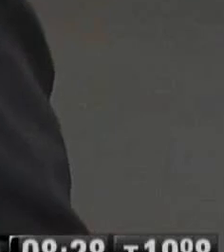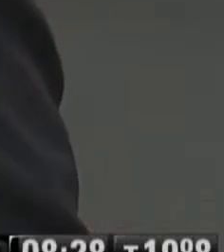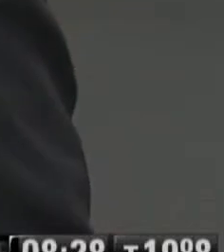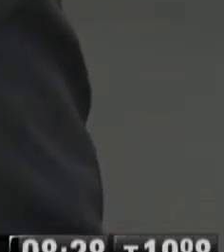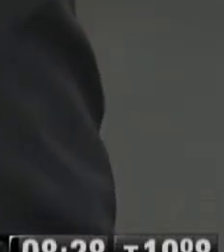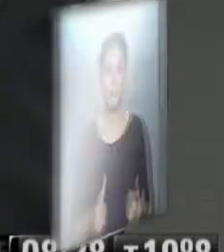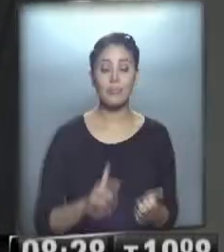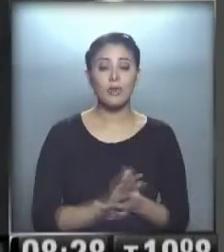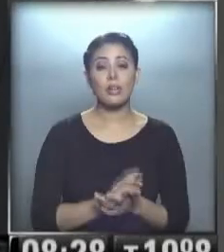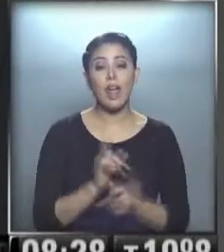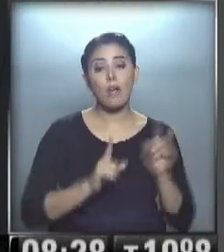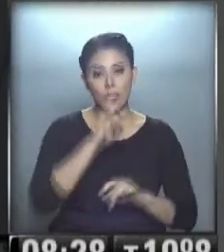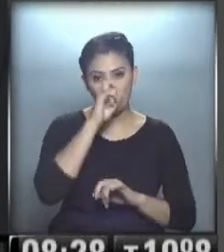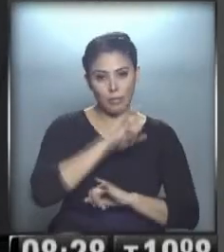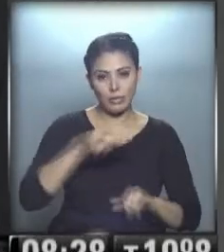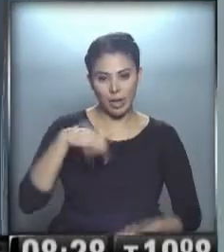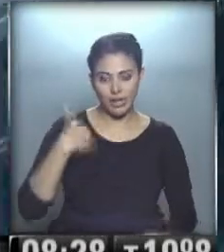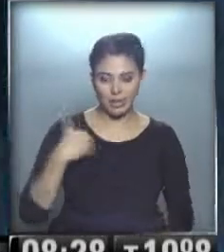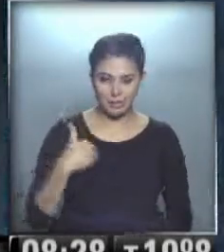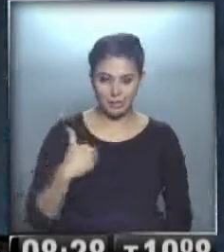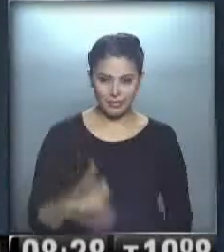Bueno, muy bien, vamos a repasar algunas noticias de nuestro país.